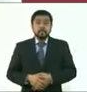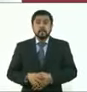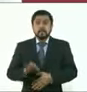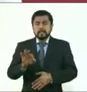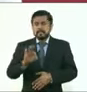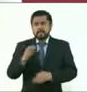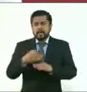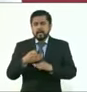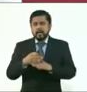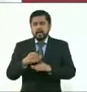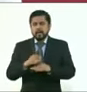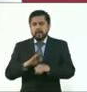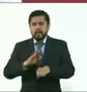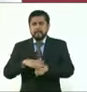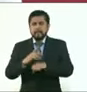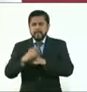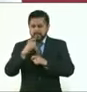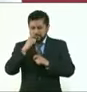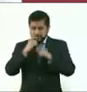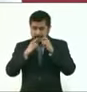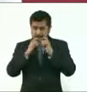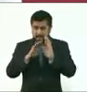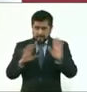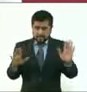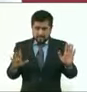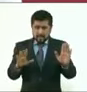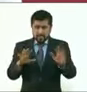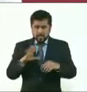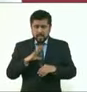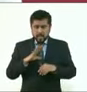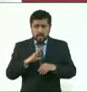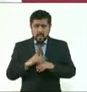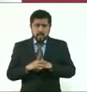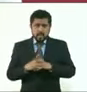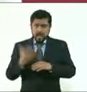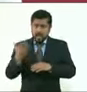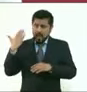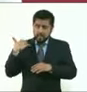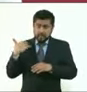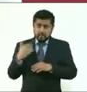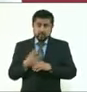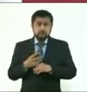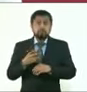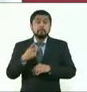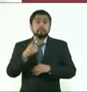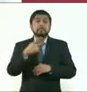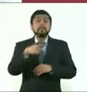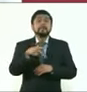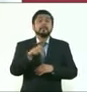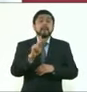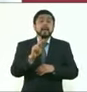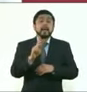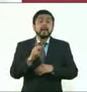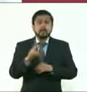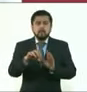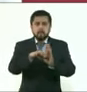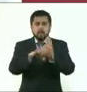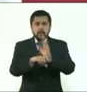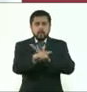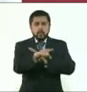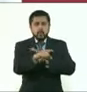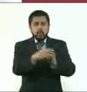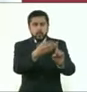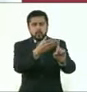pruebas, se están aplicando más pruebas que lo que históricamente se ha realizado, pero es muy importante que aquella persona